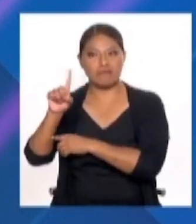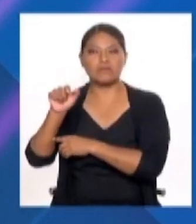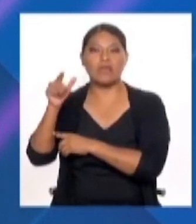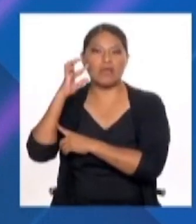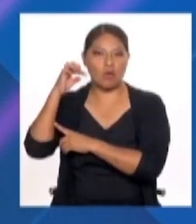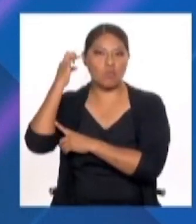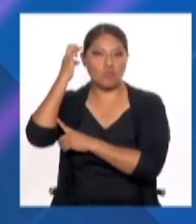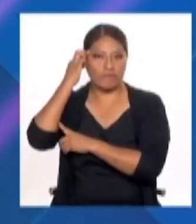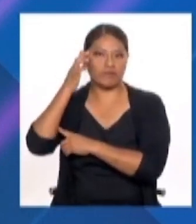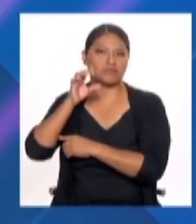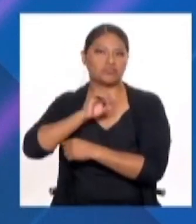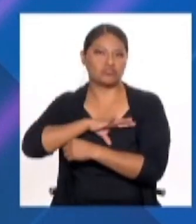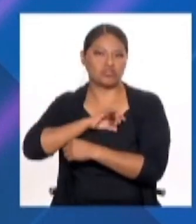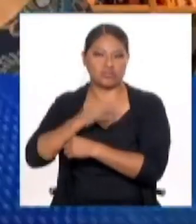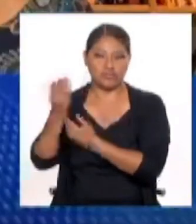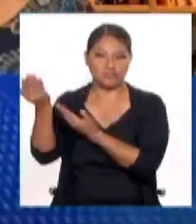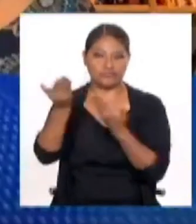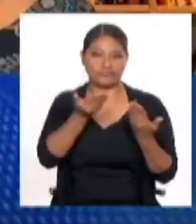adelante con eso.